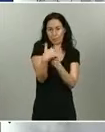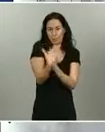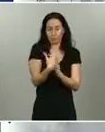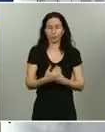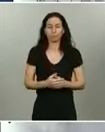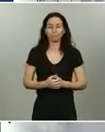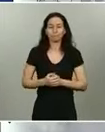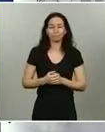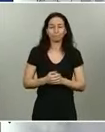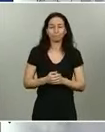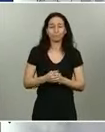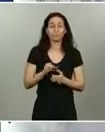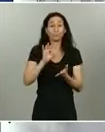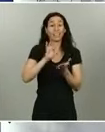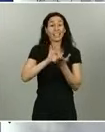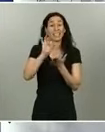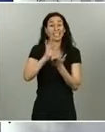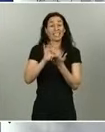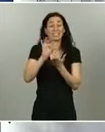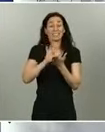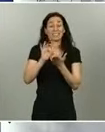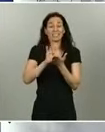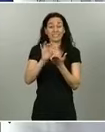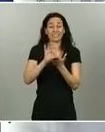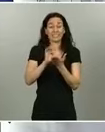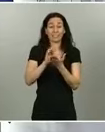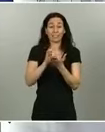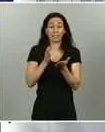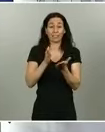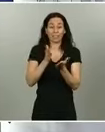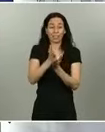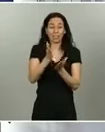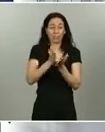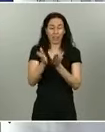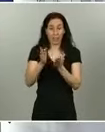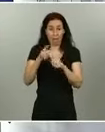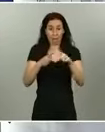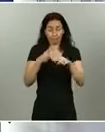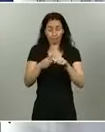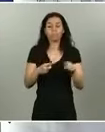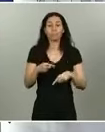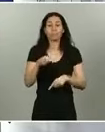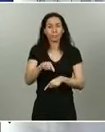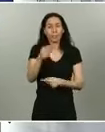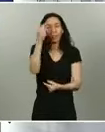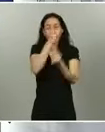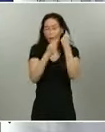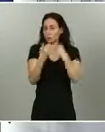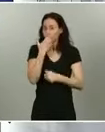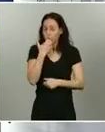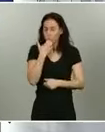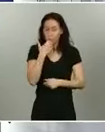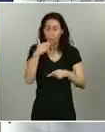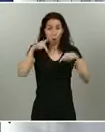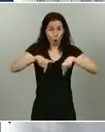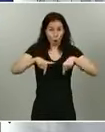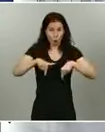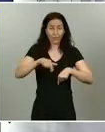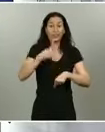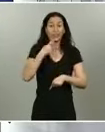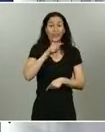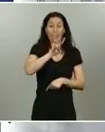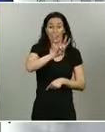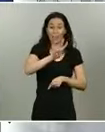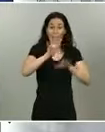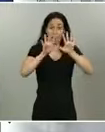y distintos medios que se suman a esta pregunta insiste con el tema de los datos. ¿Nos puede explicar por qué hoy se anuncian 39 nuevas muertes por COVID, pero